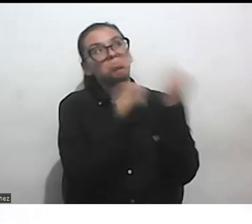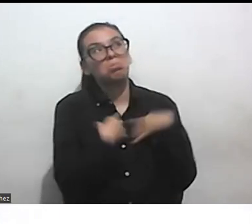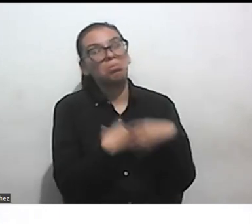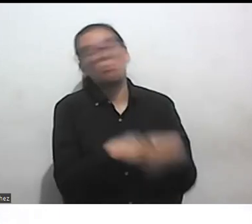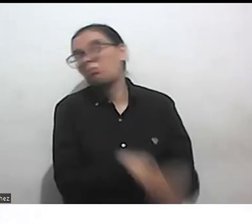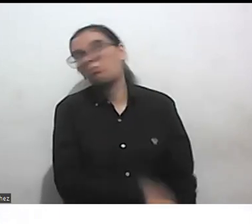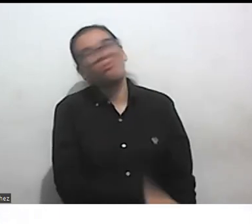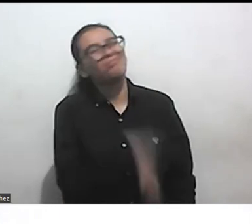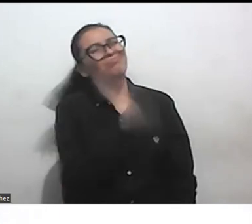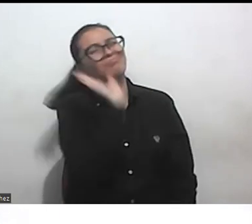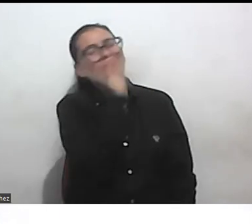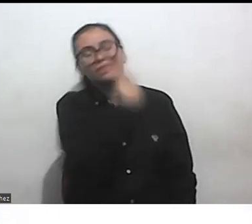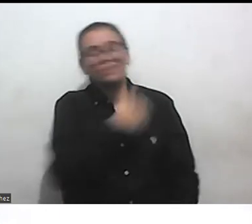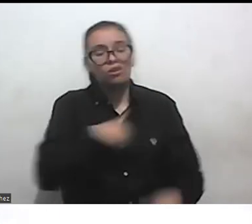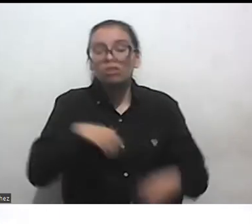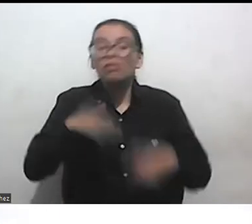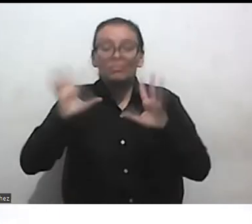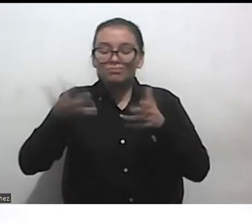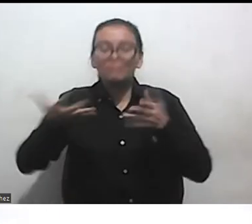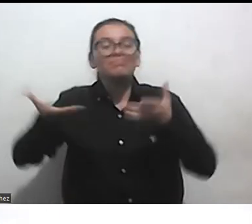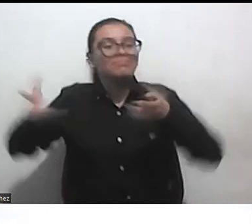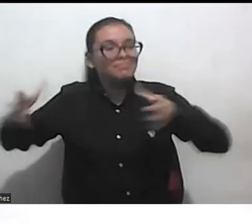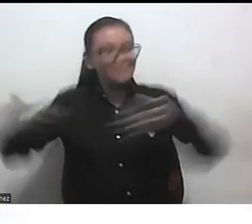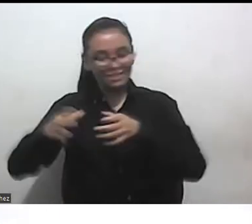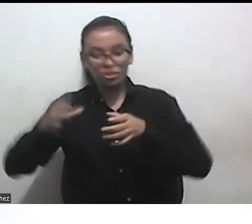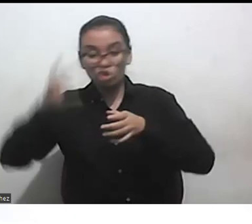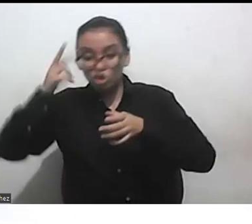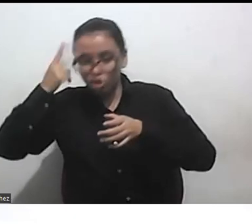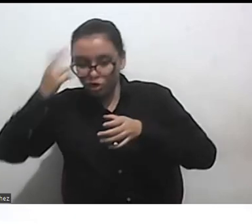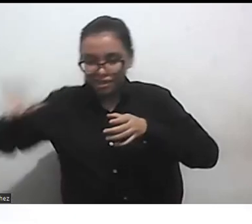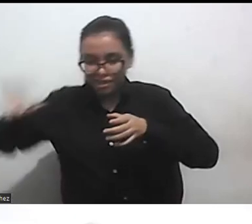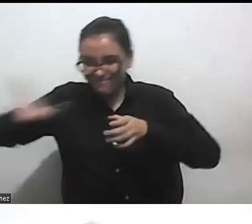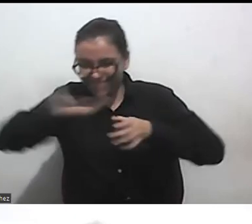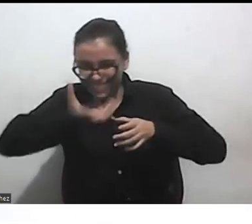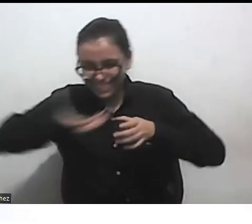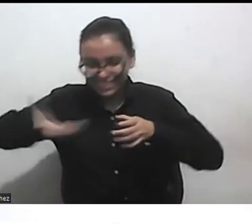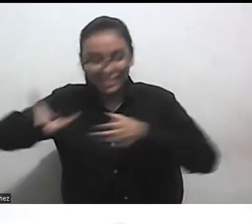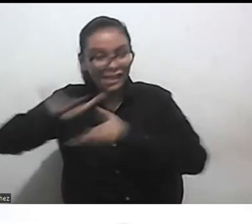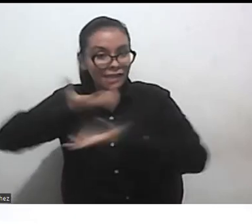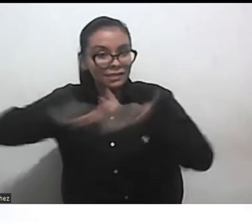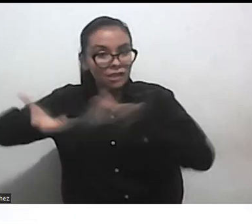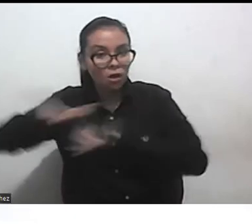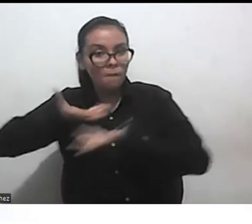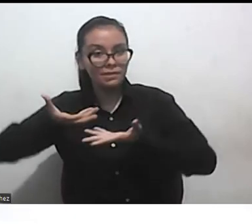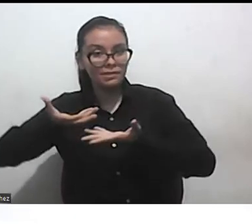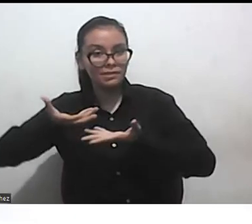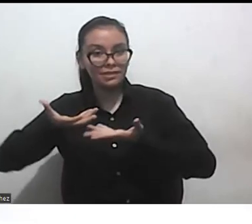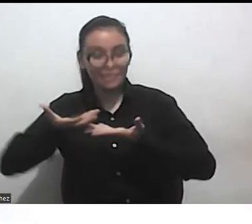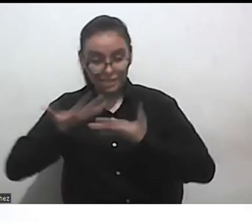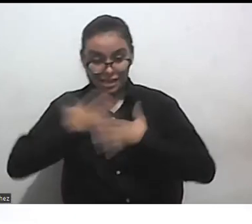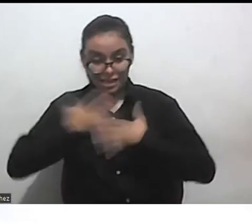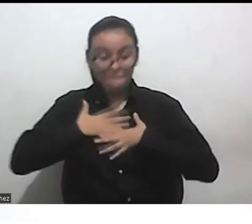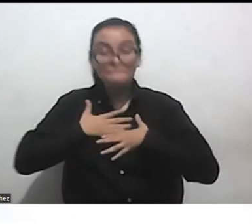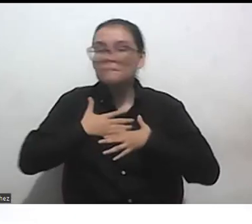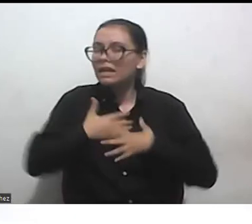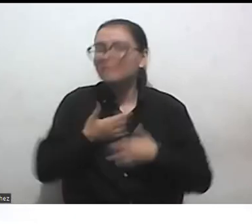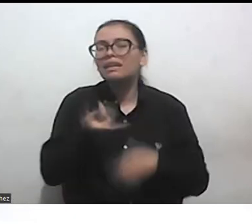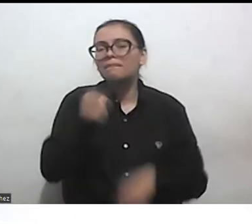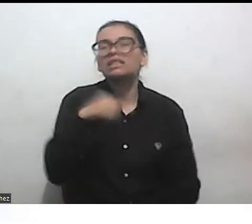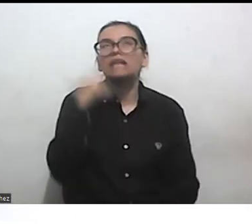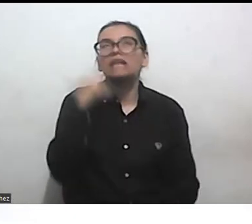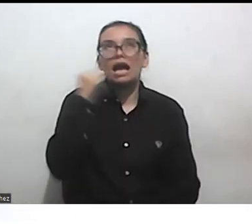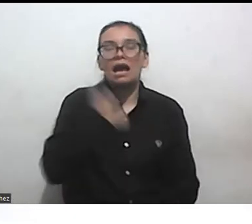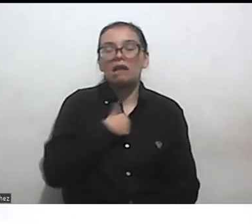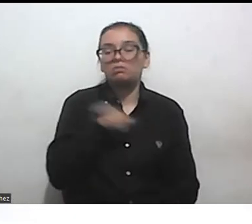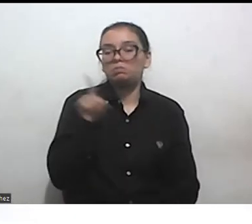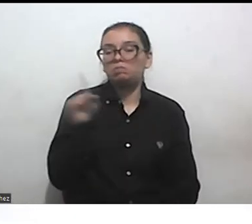bien complejizan nos incluso hacen que nosotras marginemos pensando en decir este